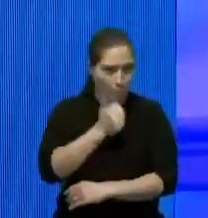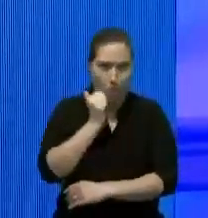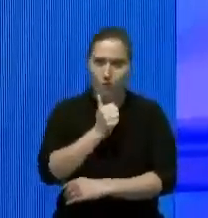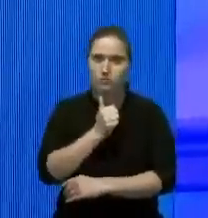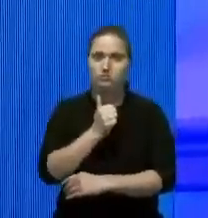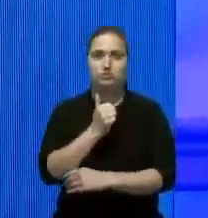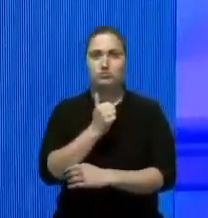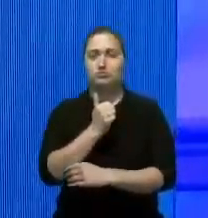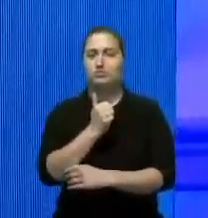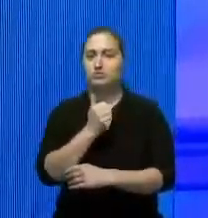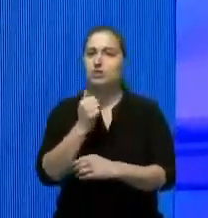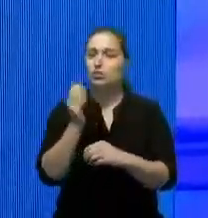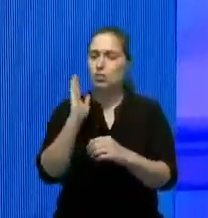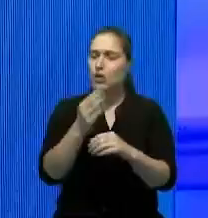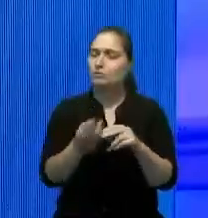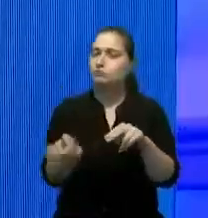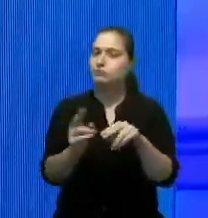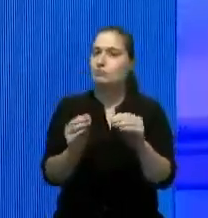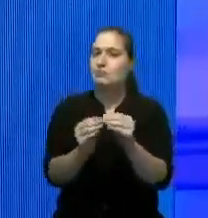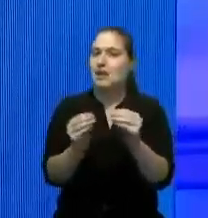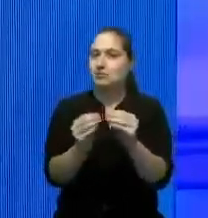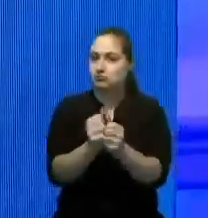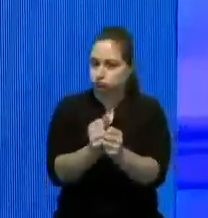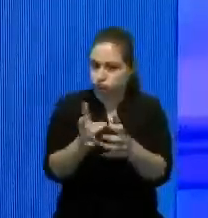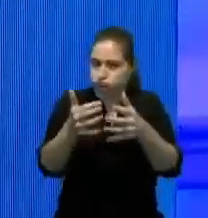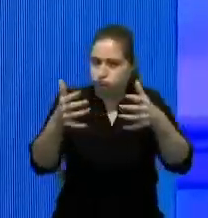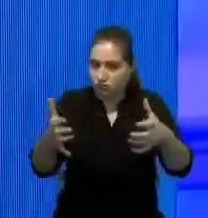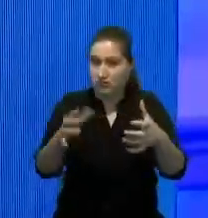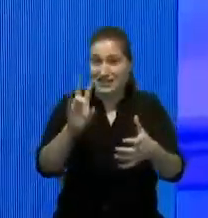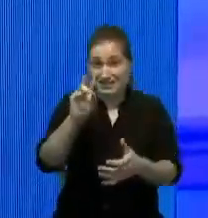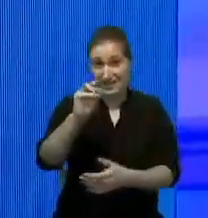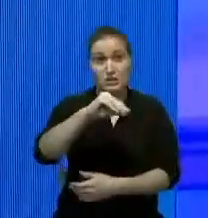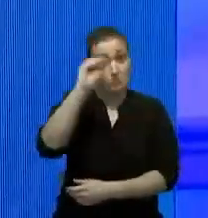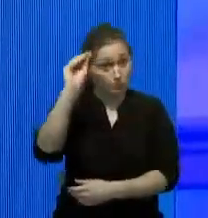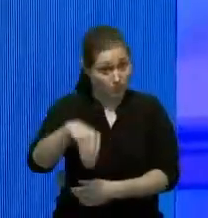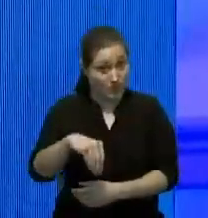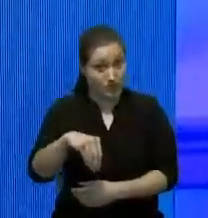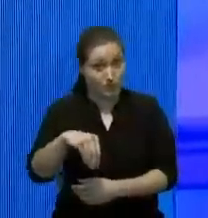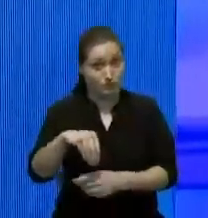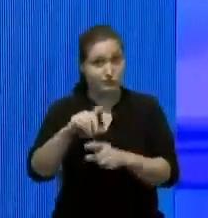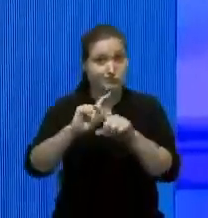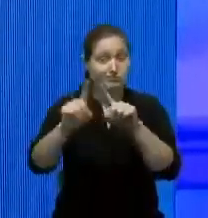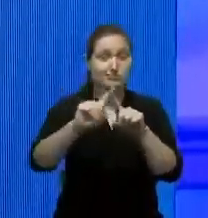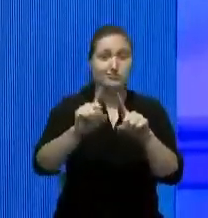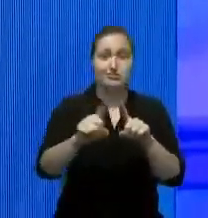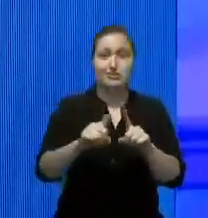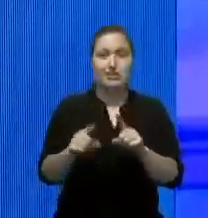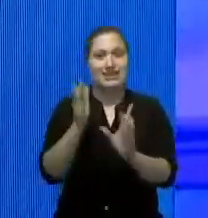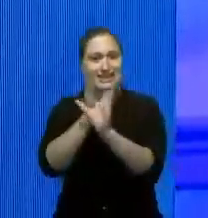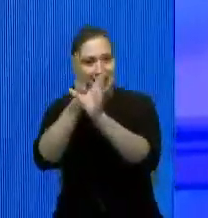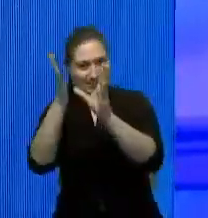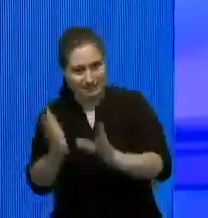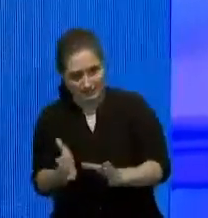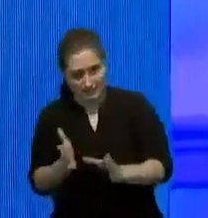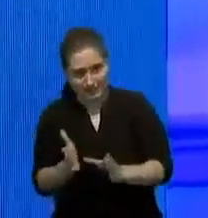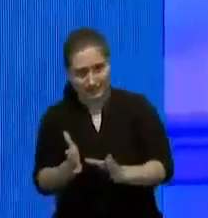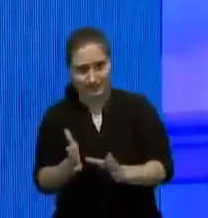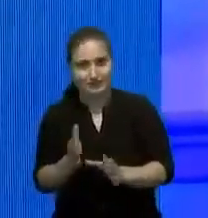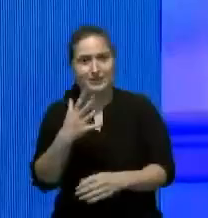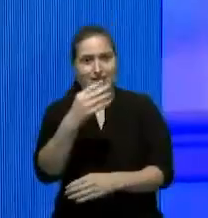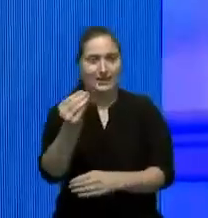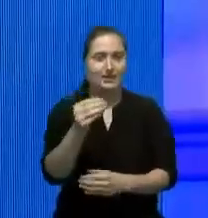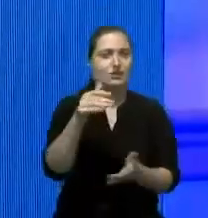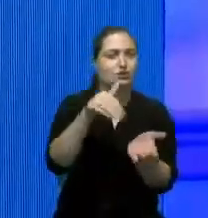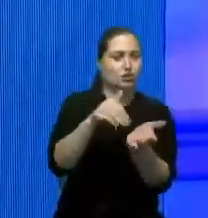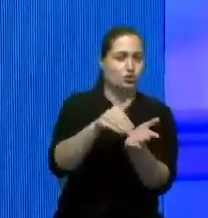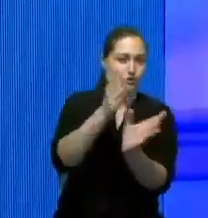del día y vamos a aumentar más hemos aumentado un 70% la cantidad de residentes de psiquiatría y psicología que se está formando